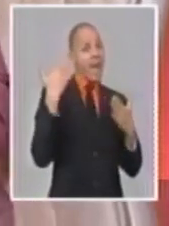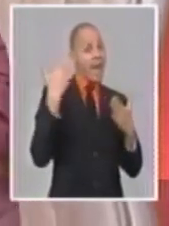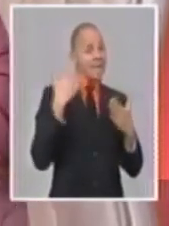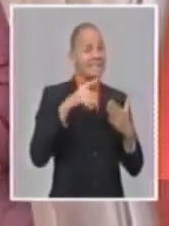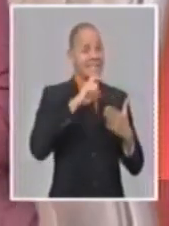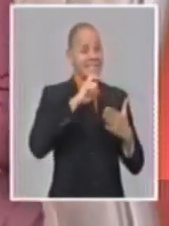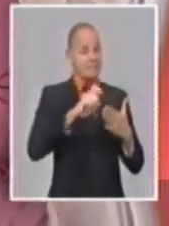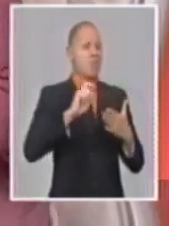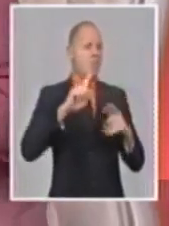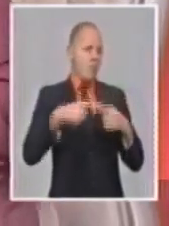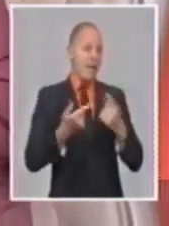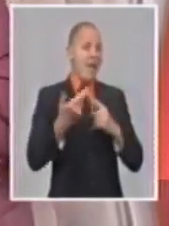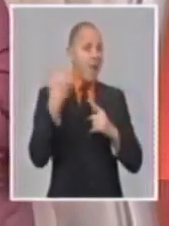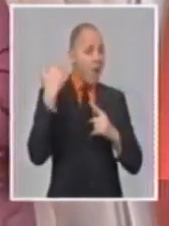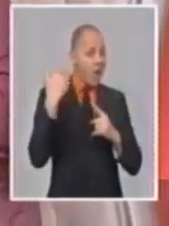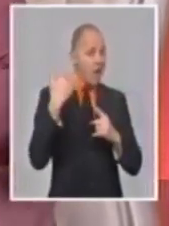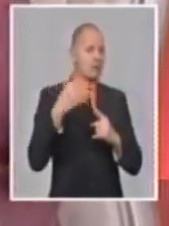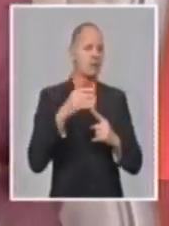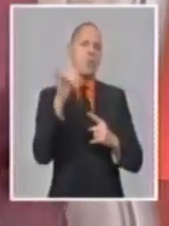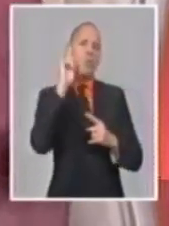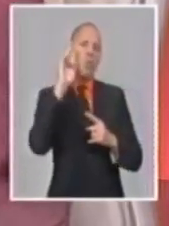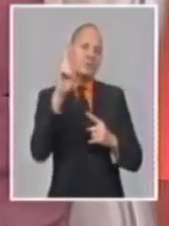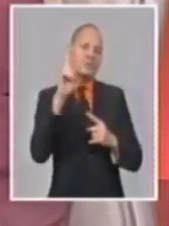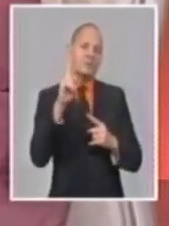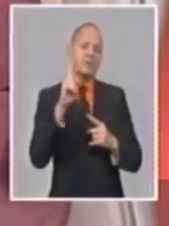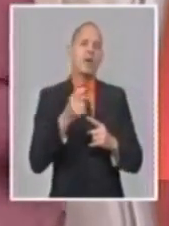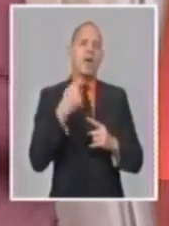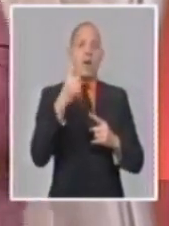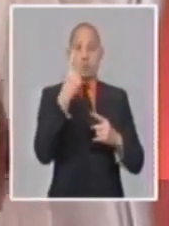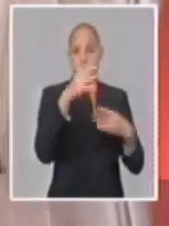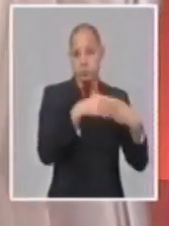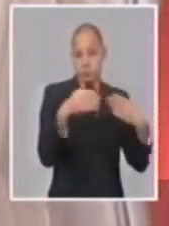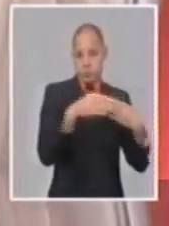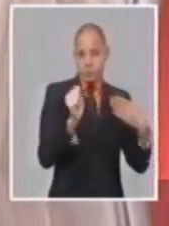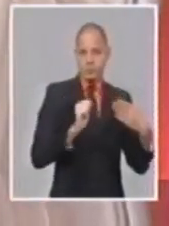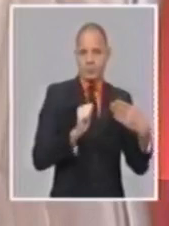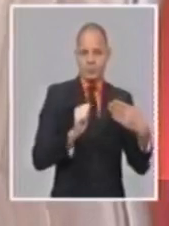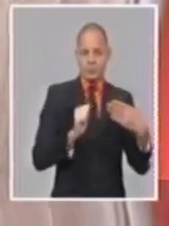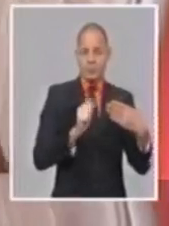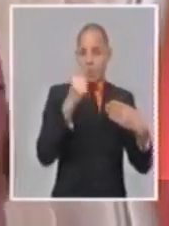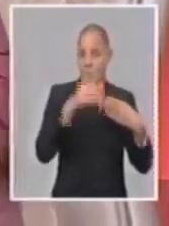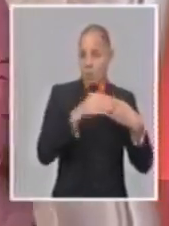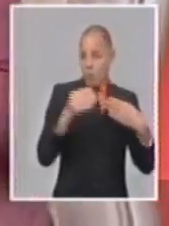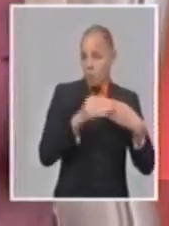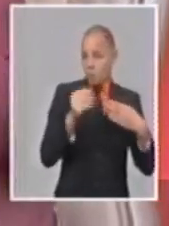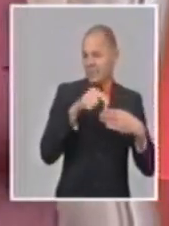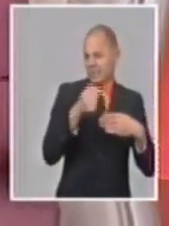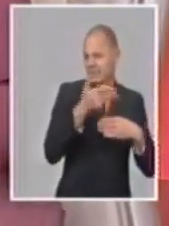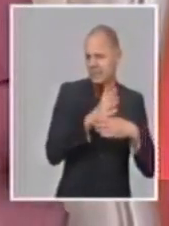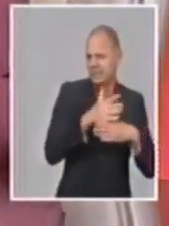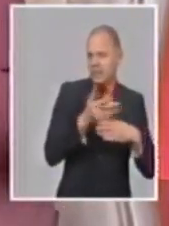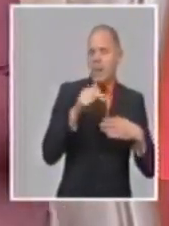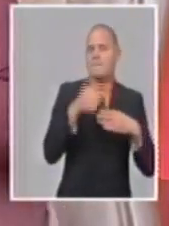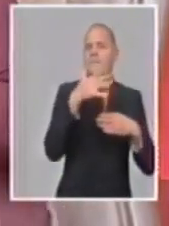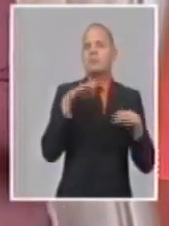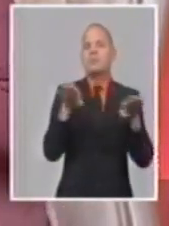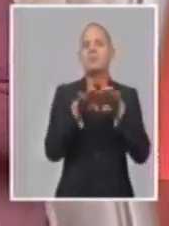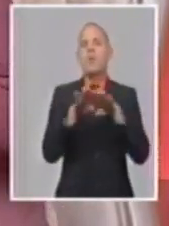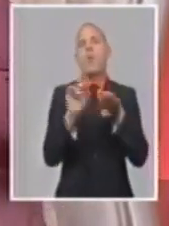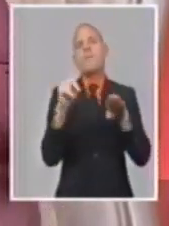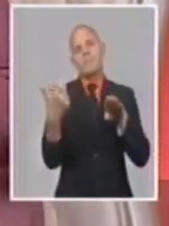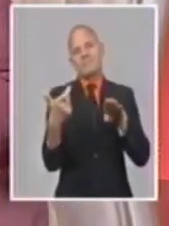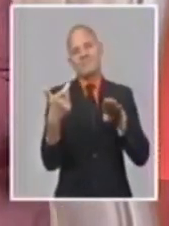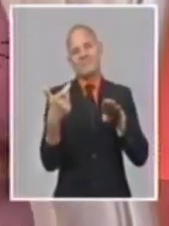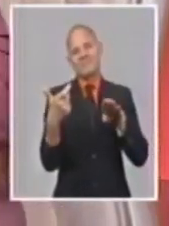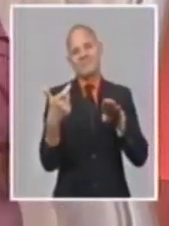dualidad monetaria y cambiaria, un peso, es decir, un dólar de importación era un peso cubano a los efectos